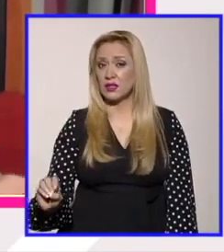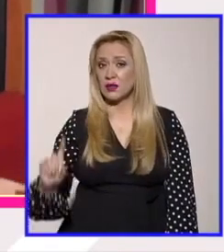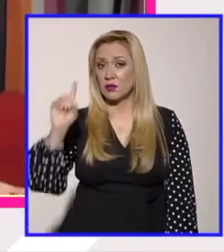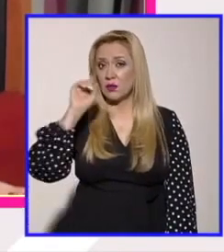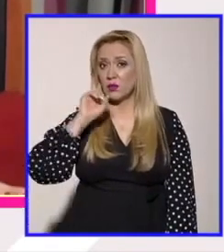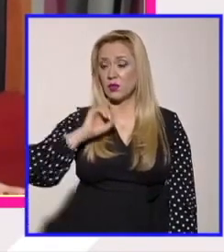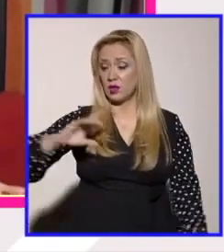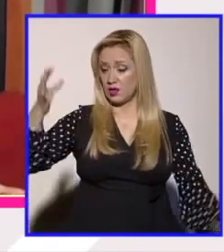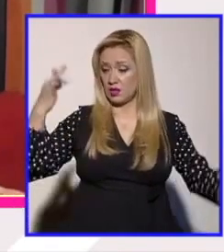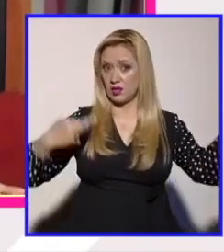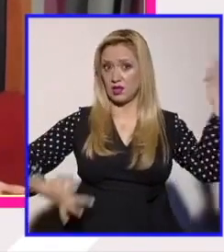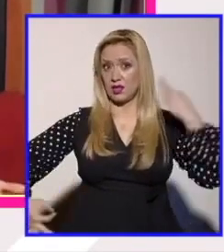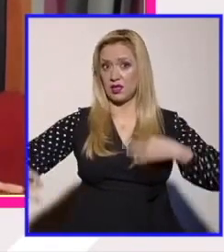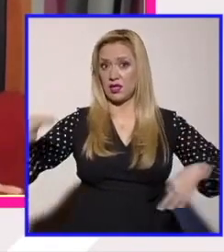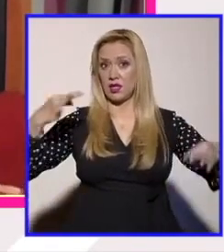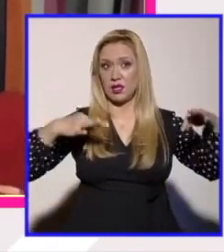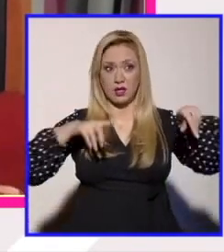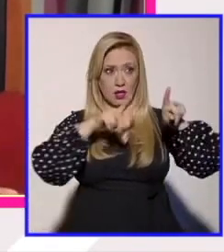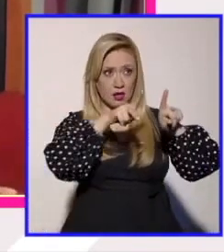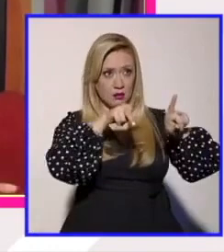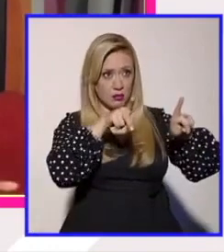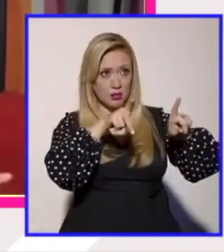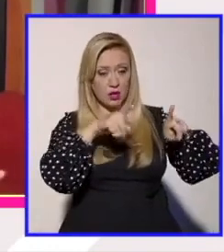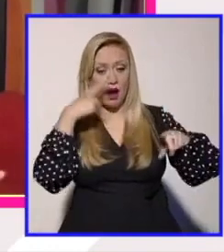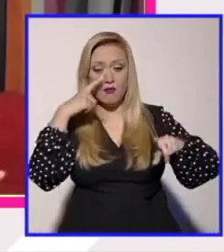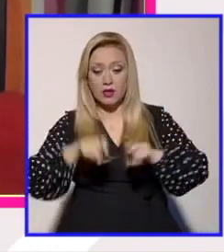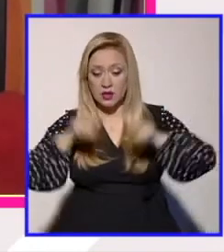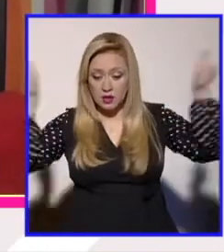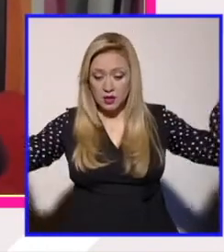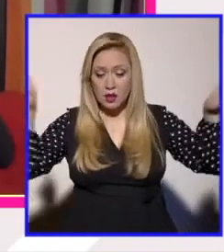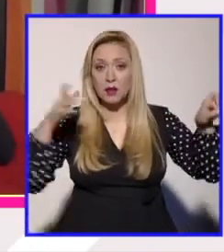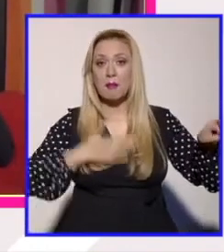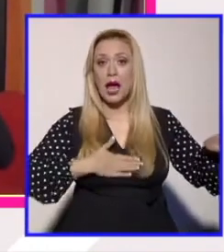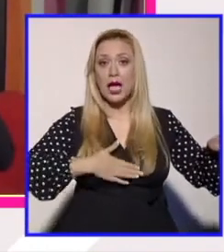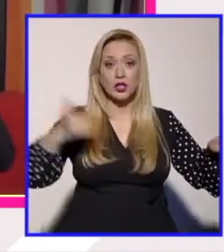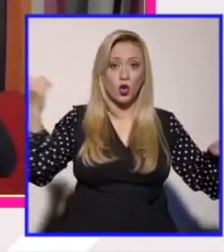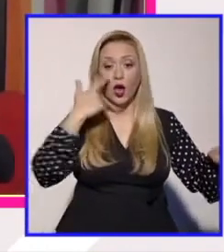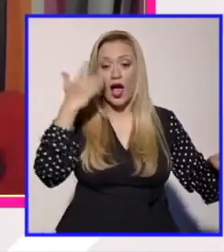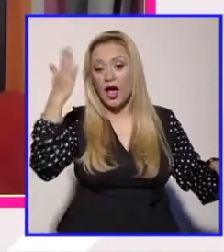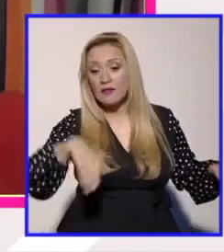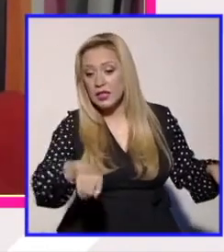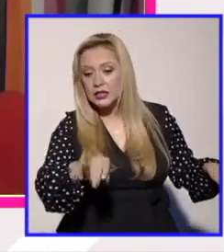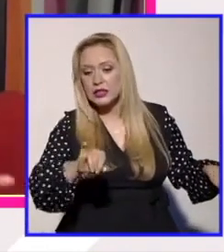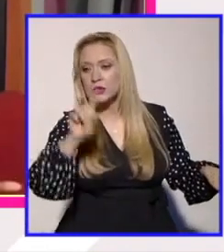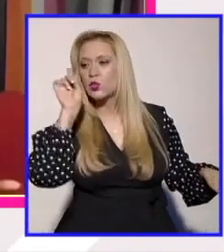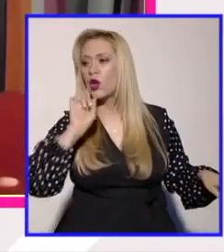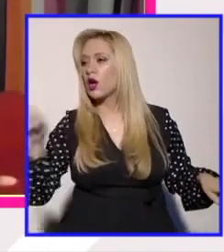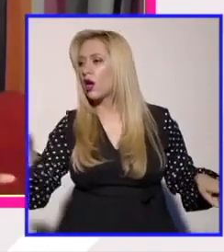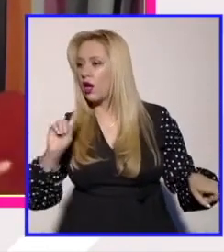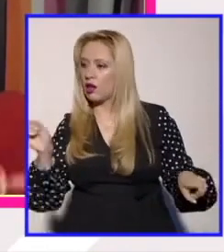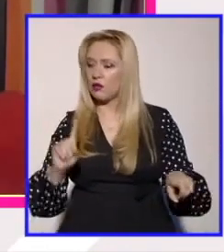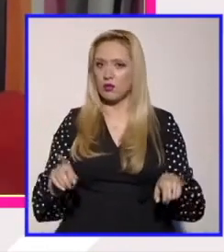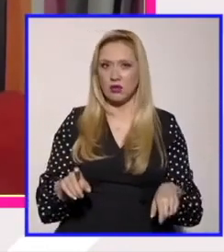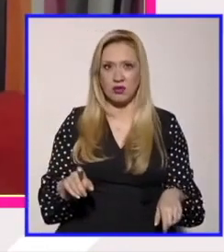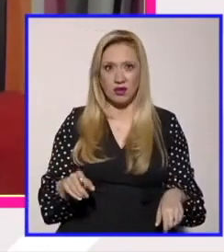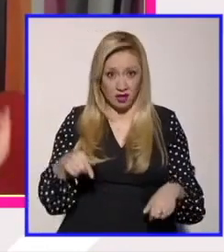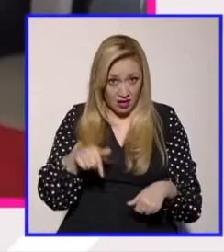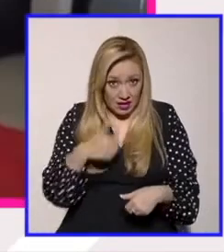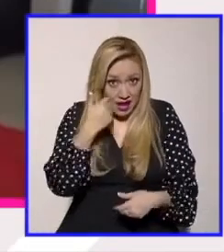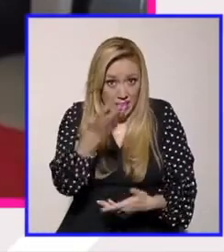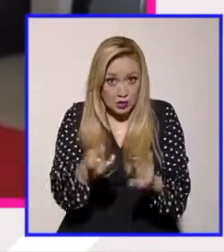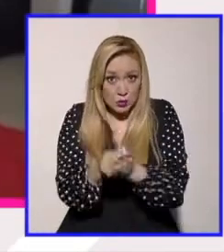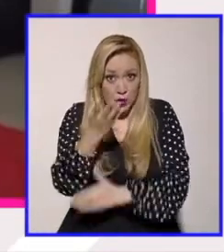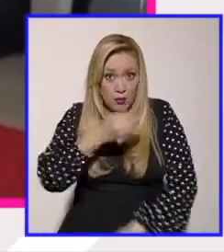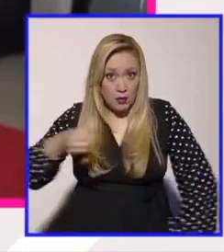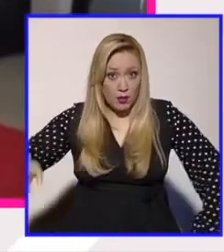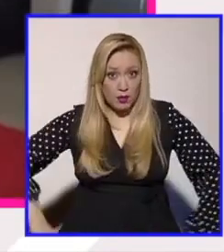se vale solo en el género, porque menos mal lo están haciendo inspecciones genitales para entrar al vagón de mujeres. Pero el punto es que esto hace que si tú tienes